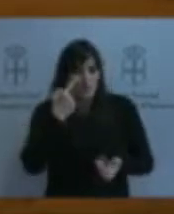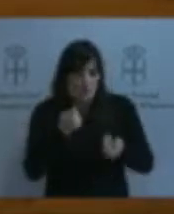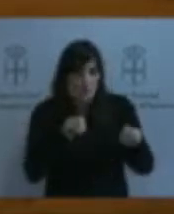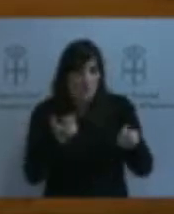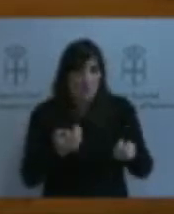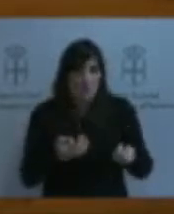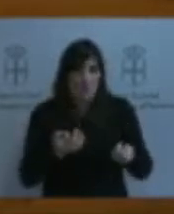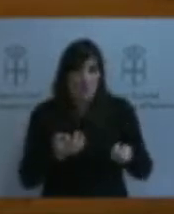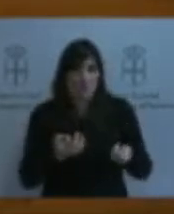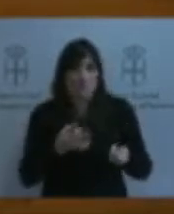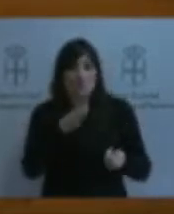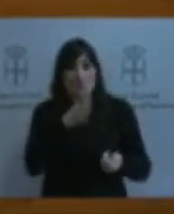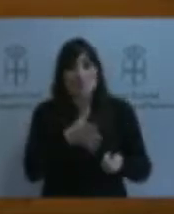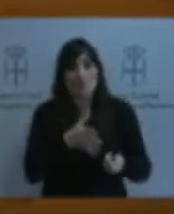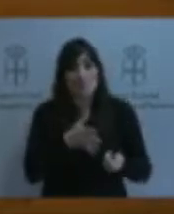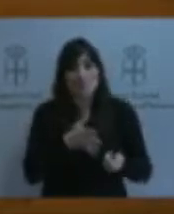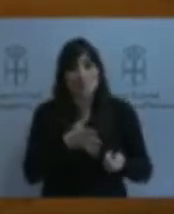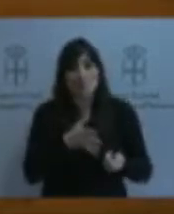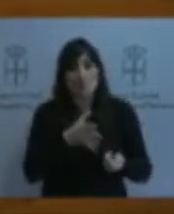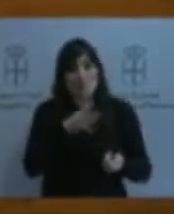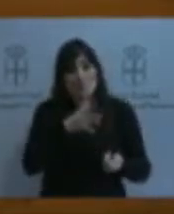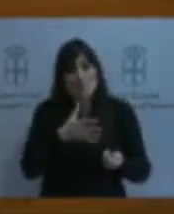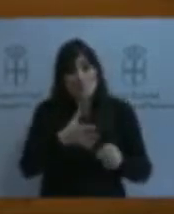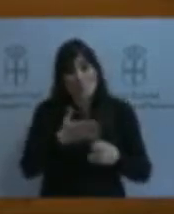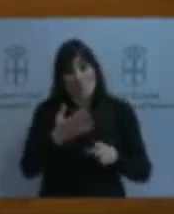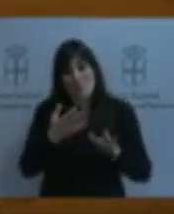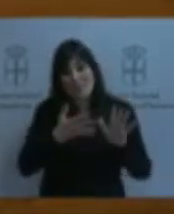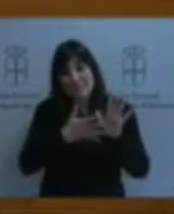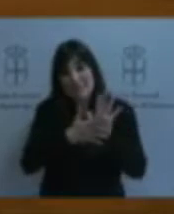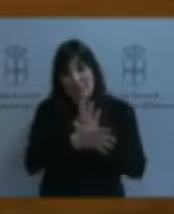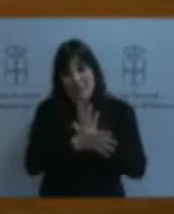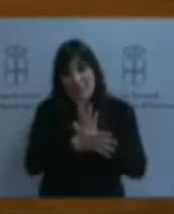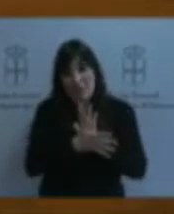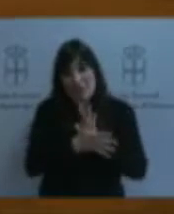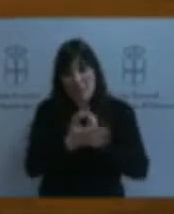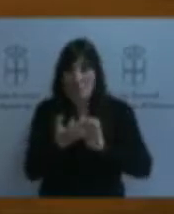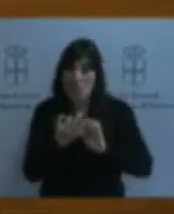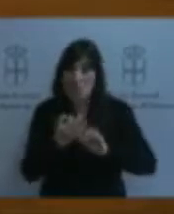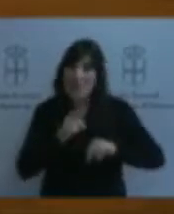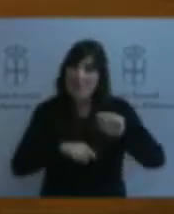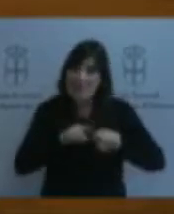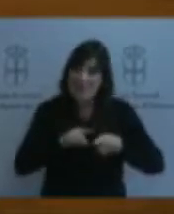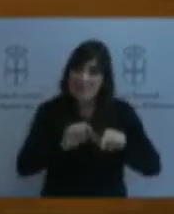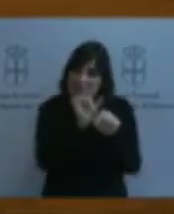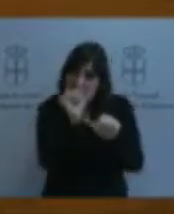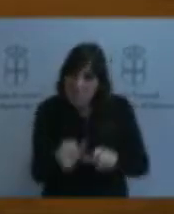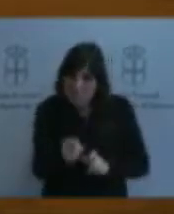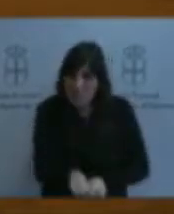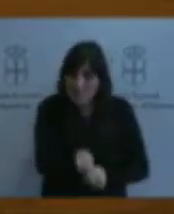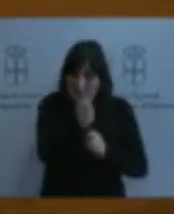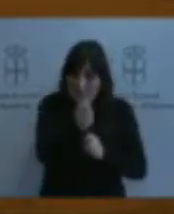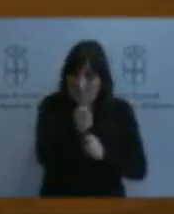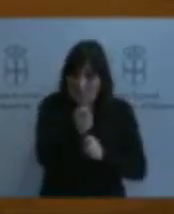debería basarse en la definición por el tipo de arte, sino también porque son precisamente este tipo de